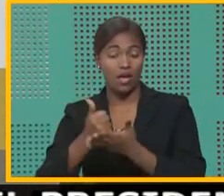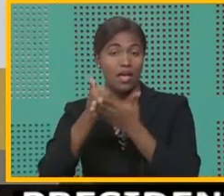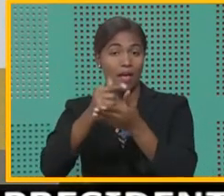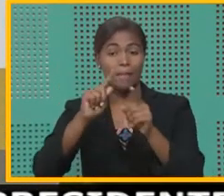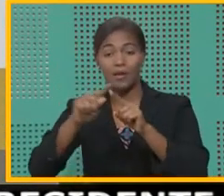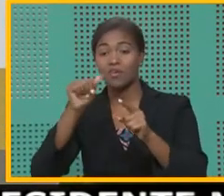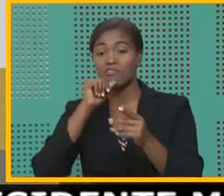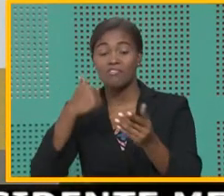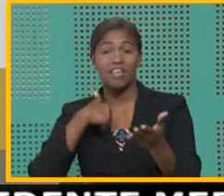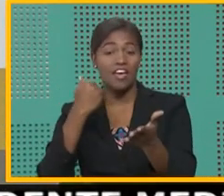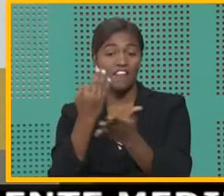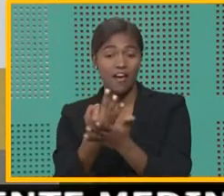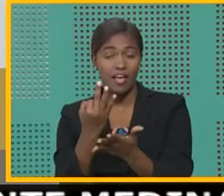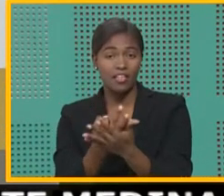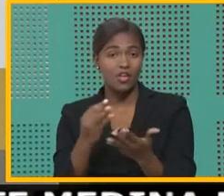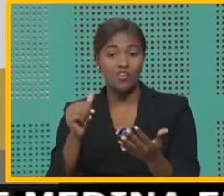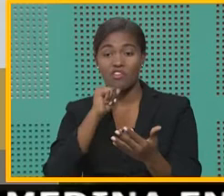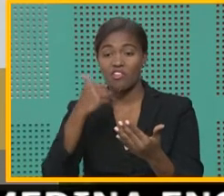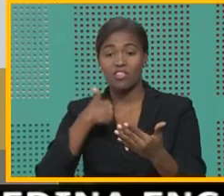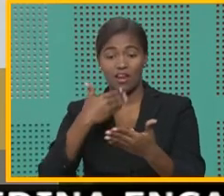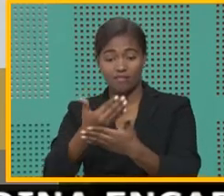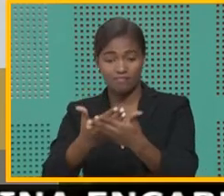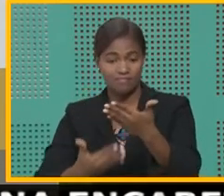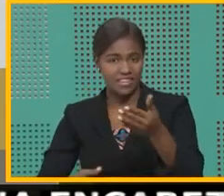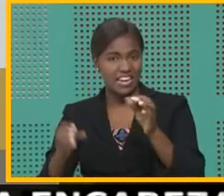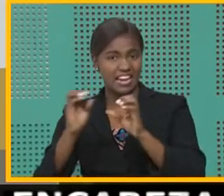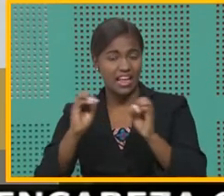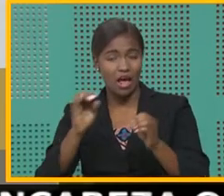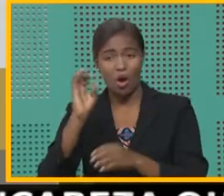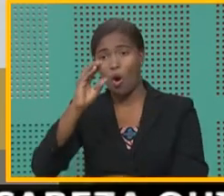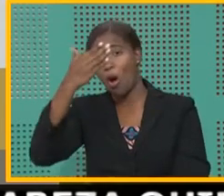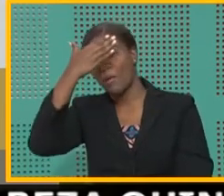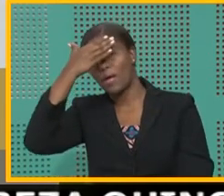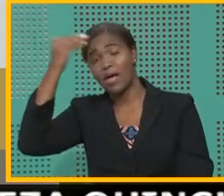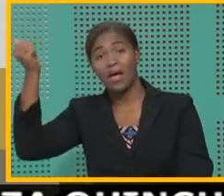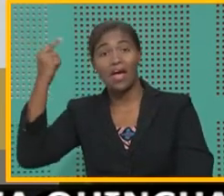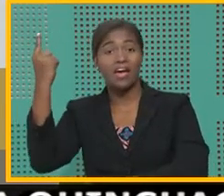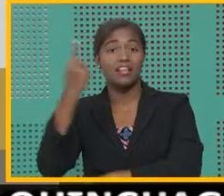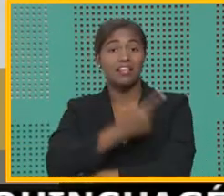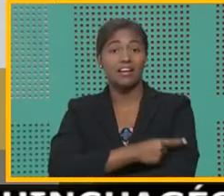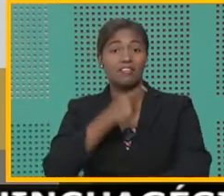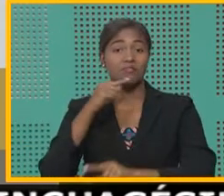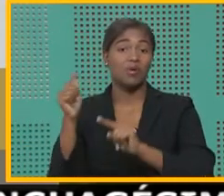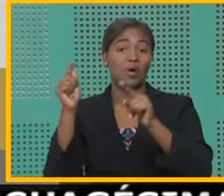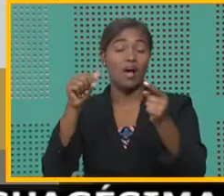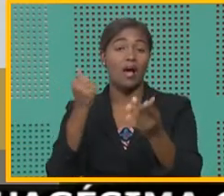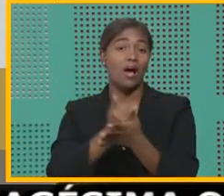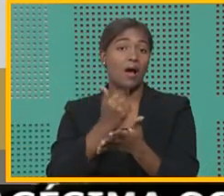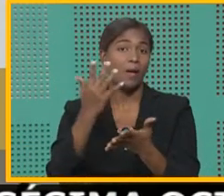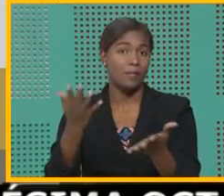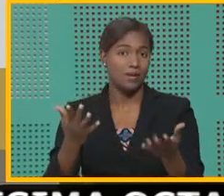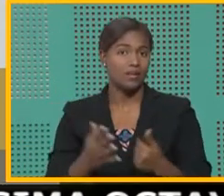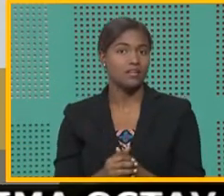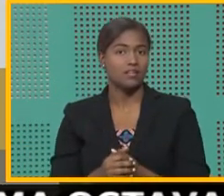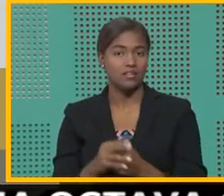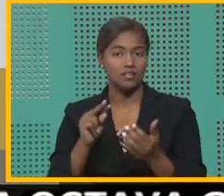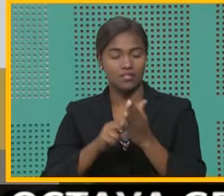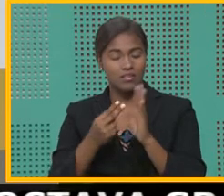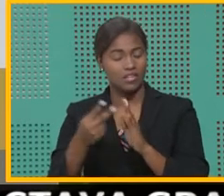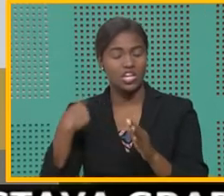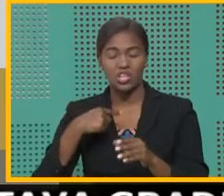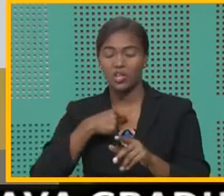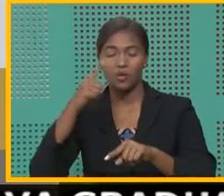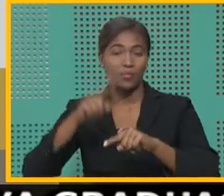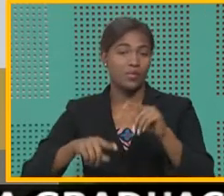factura, no tienen una constancia del voucher. Se les olvidó hasta el día que fue que la compraron. Entonces, no podemos